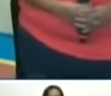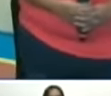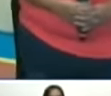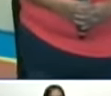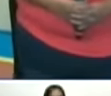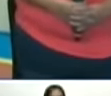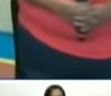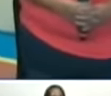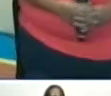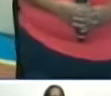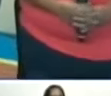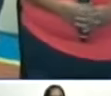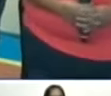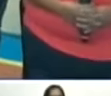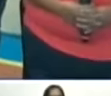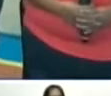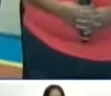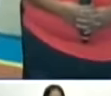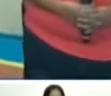calle comunidad VCH